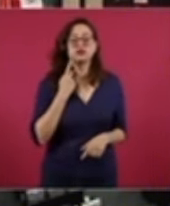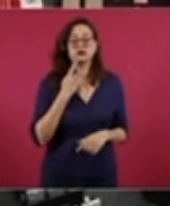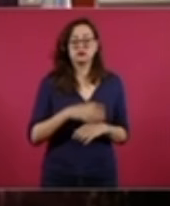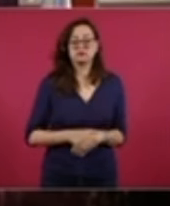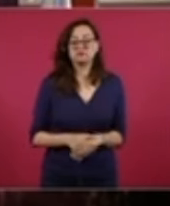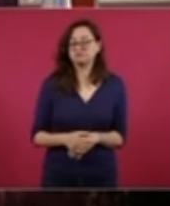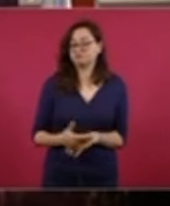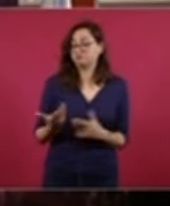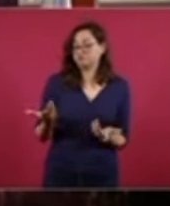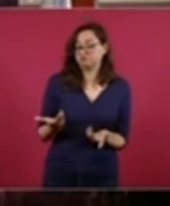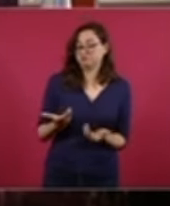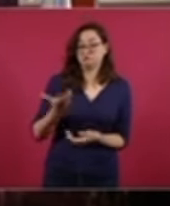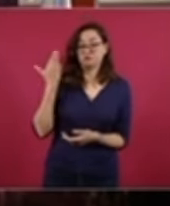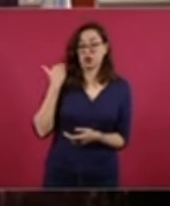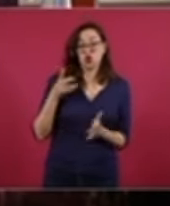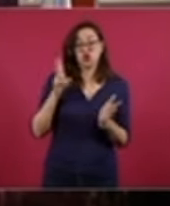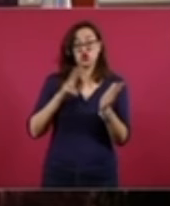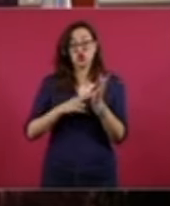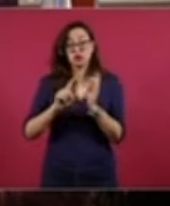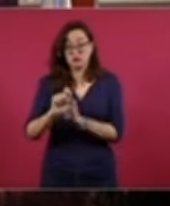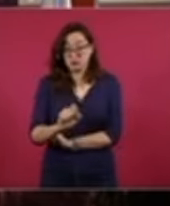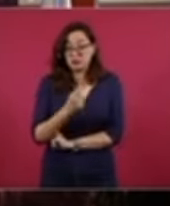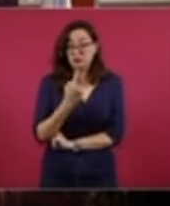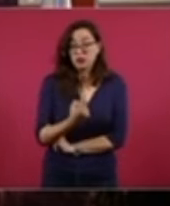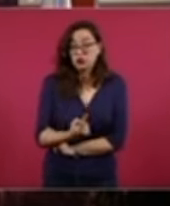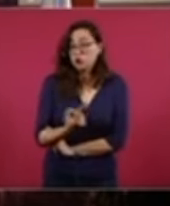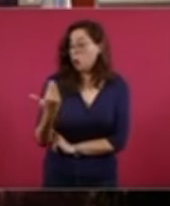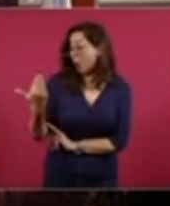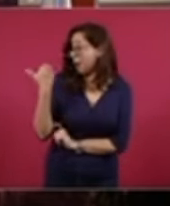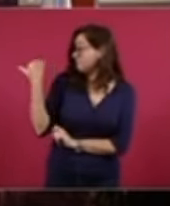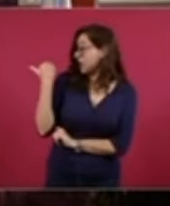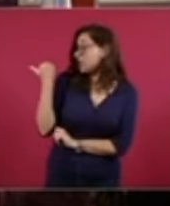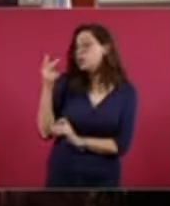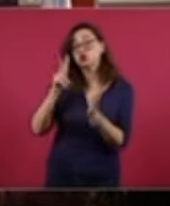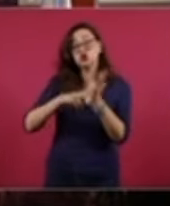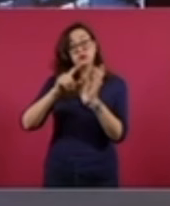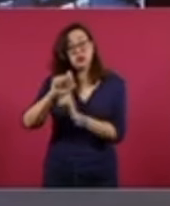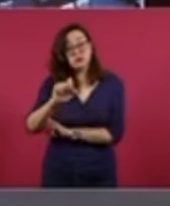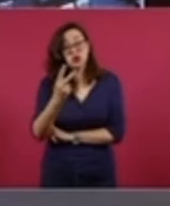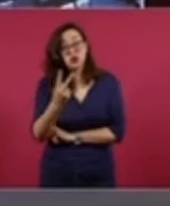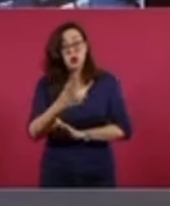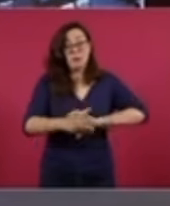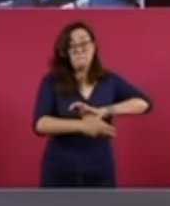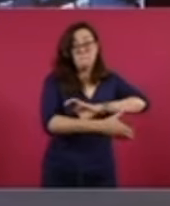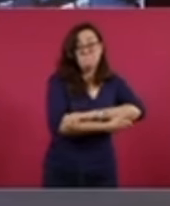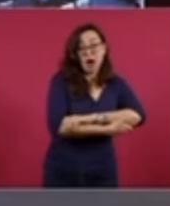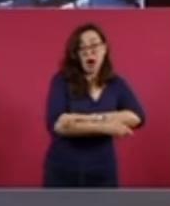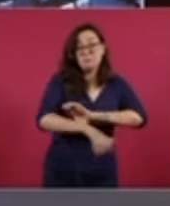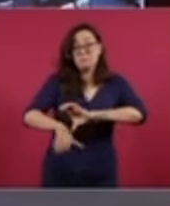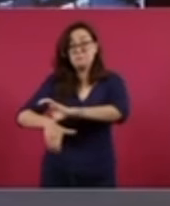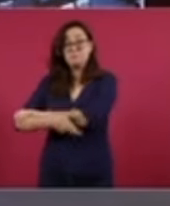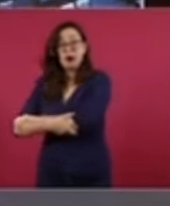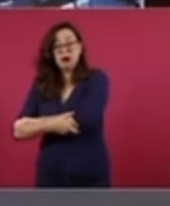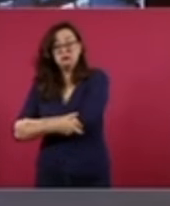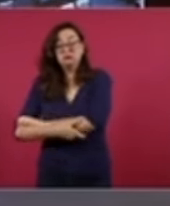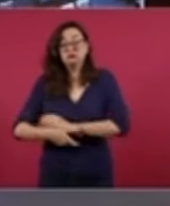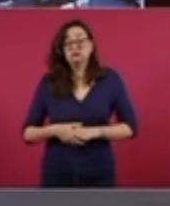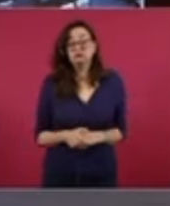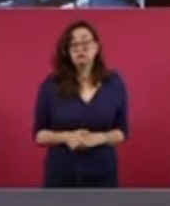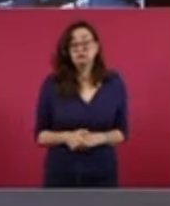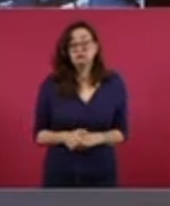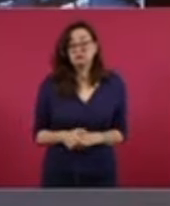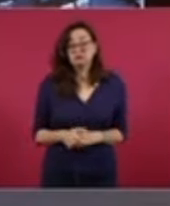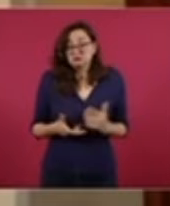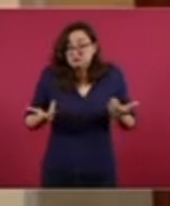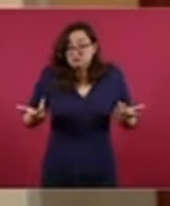fue la coalición de PRI-PAN-PRD, Morena-PT y Verde, nuevamente, de